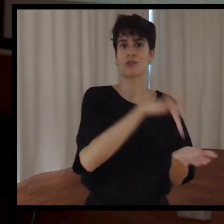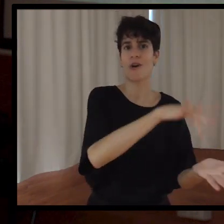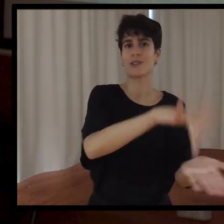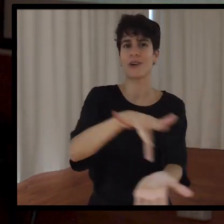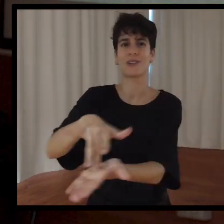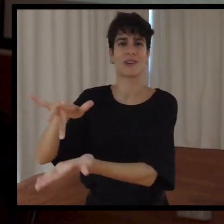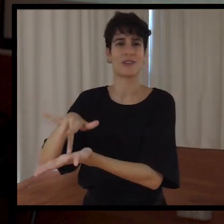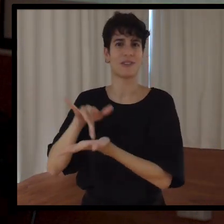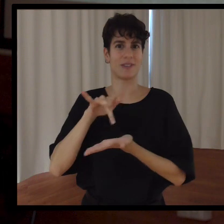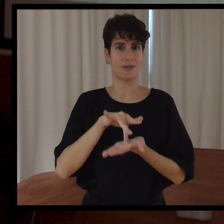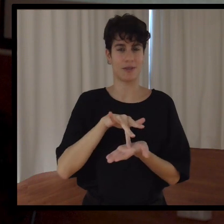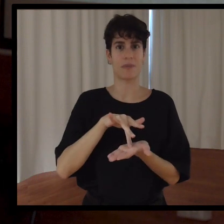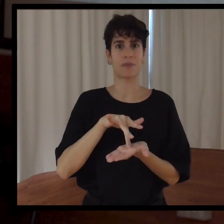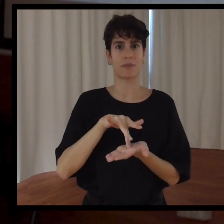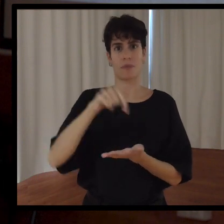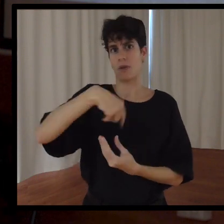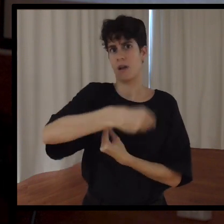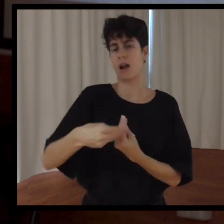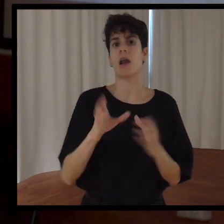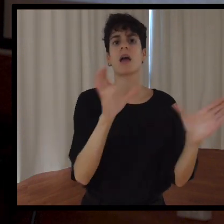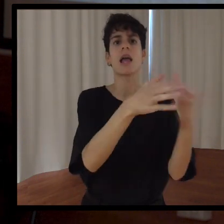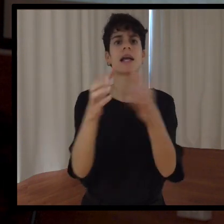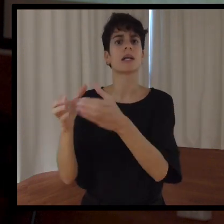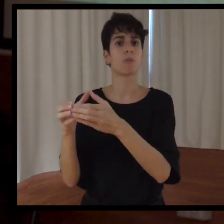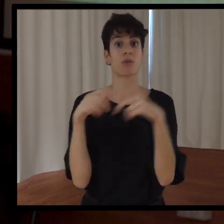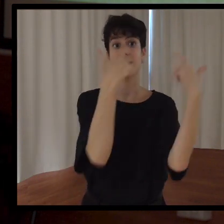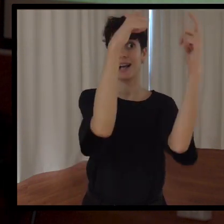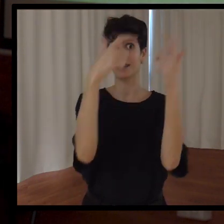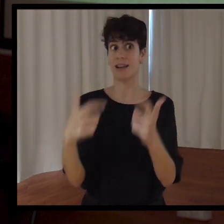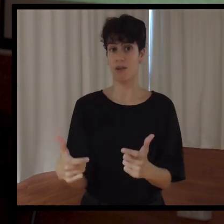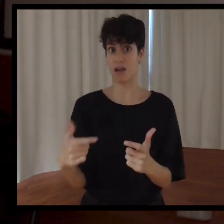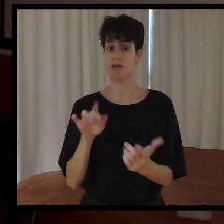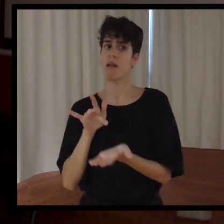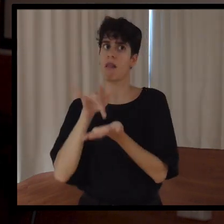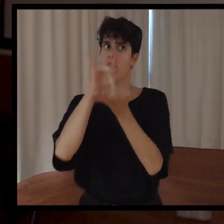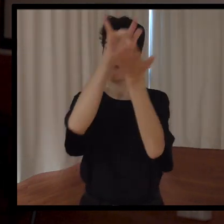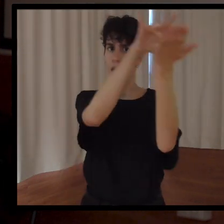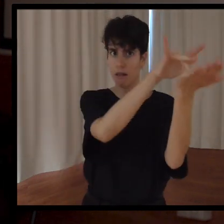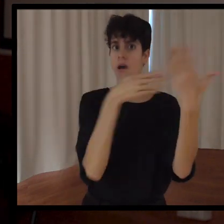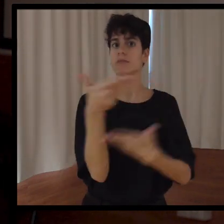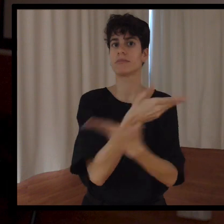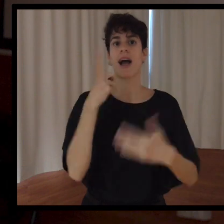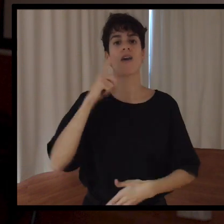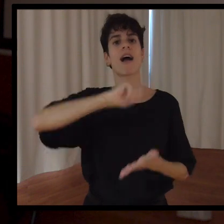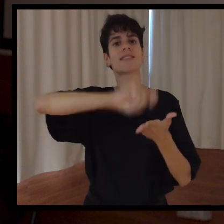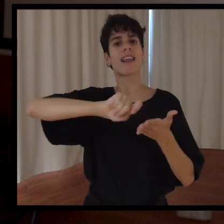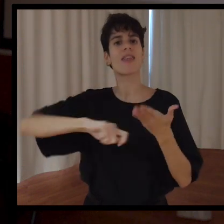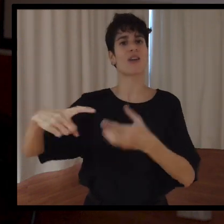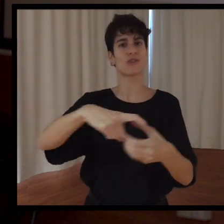de la isla de diferentes categorías. Vamos a ver un vídeo del calendario solidario que también nosotros